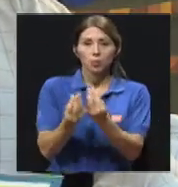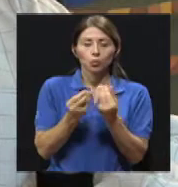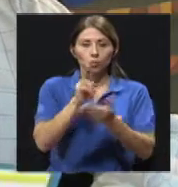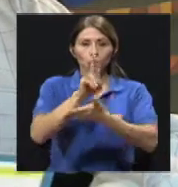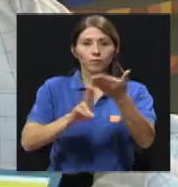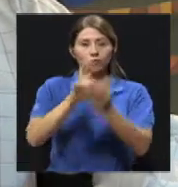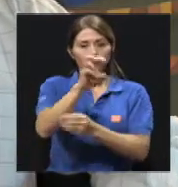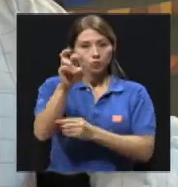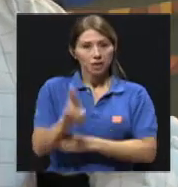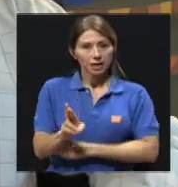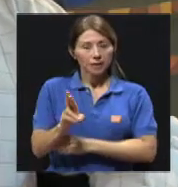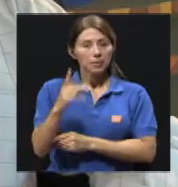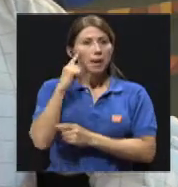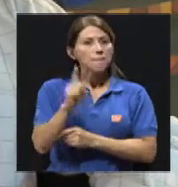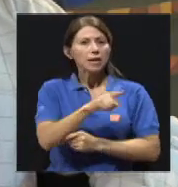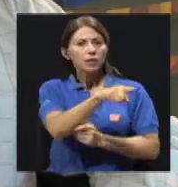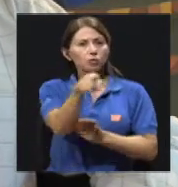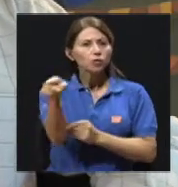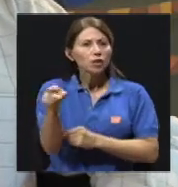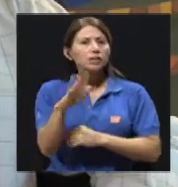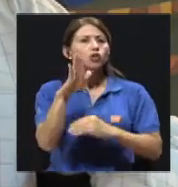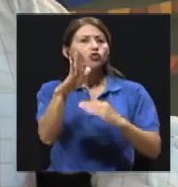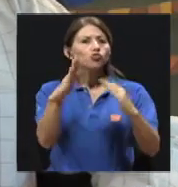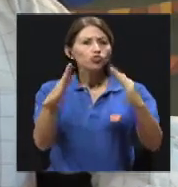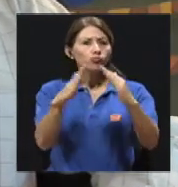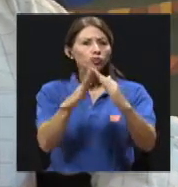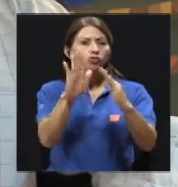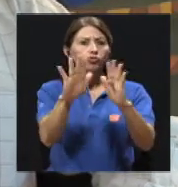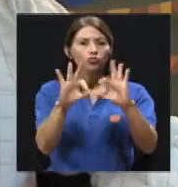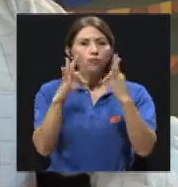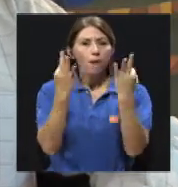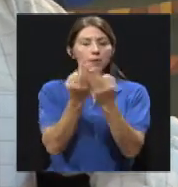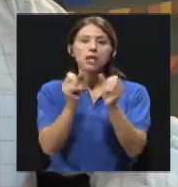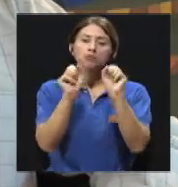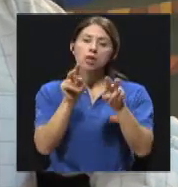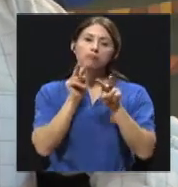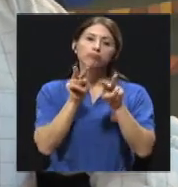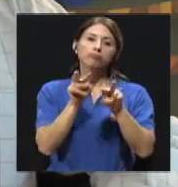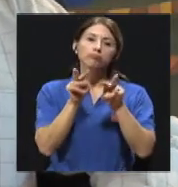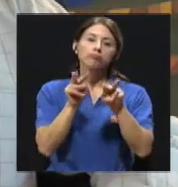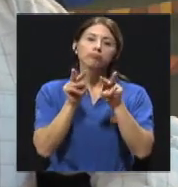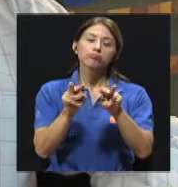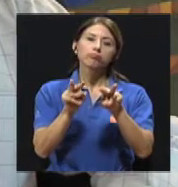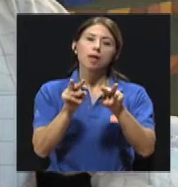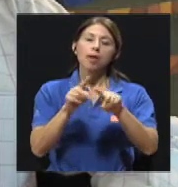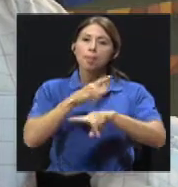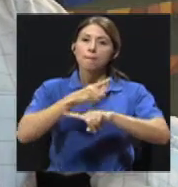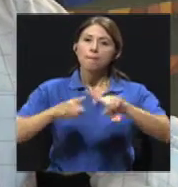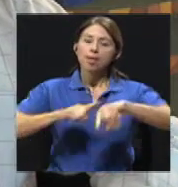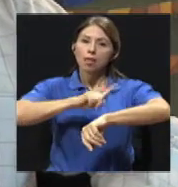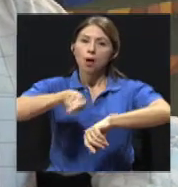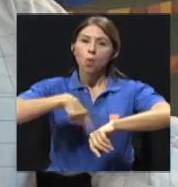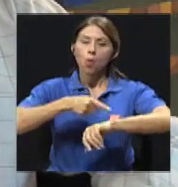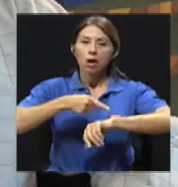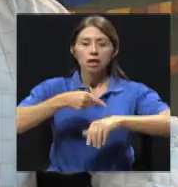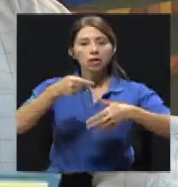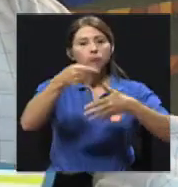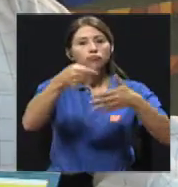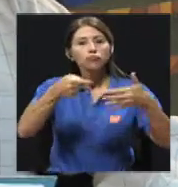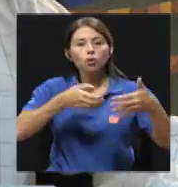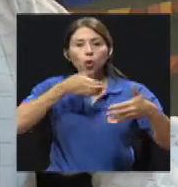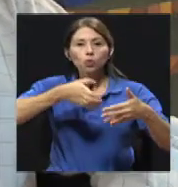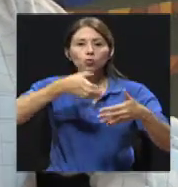para que ustedes en sus familias y en sus hogares puedan disfrutar de esta media hora de consejos útiles que les ayudan